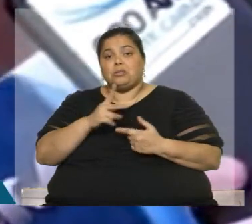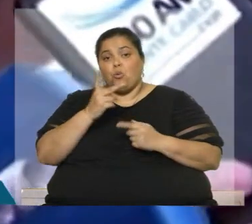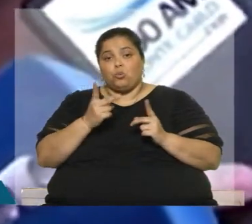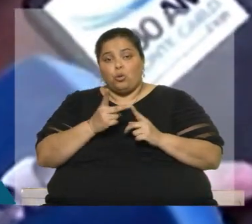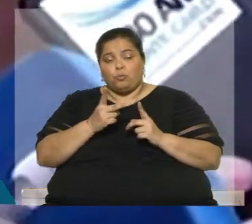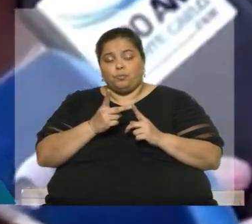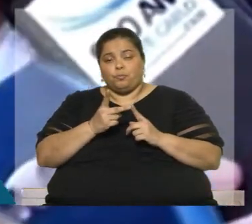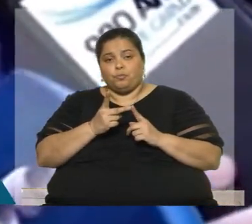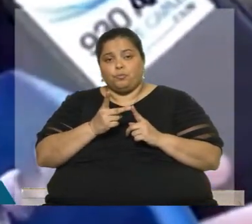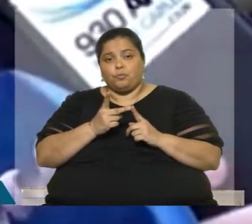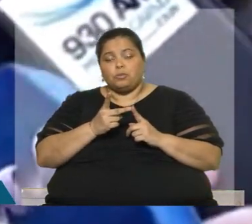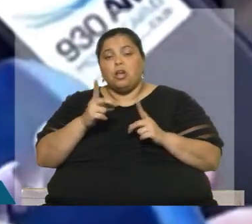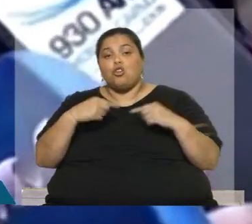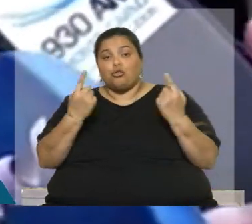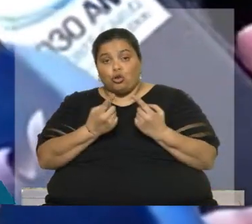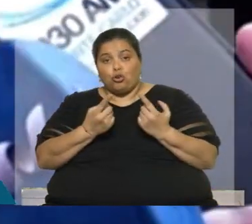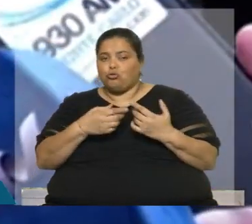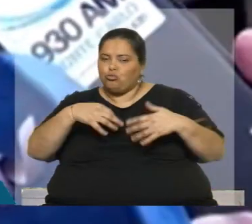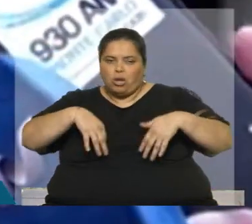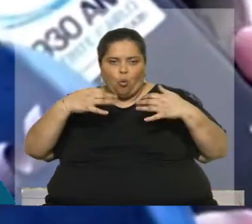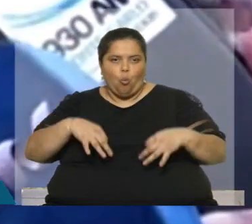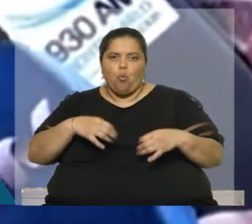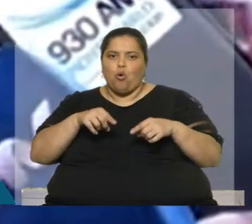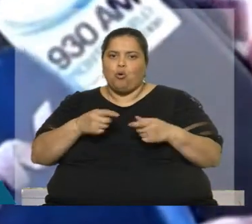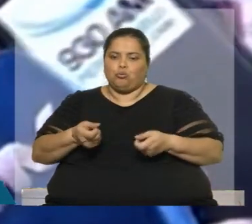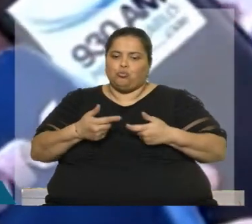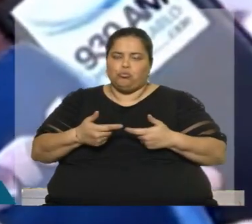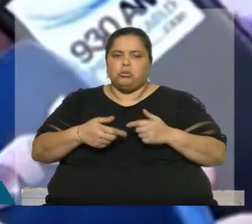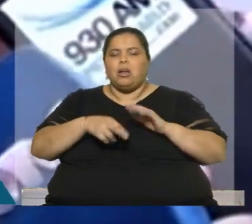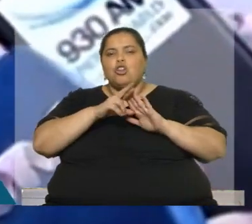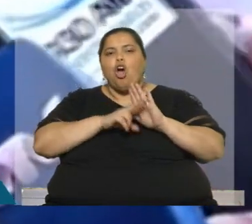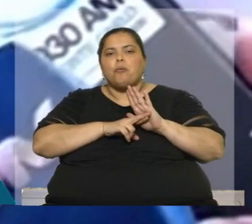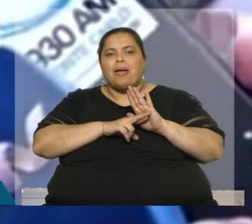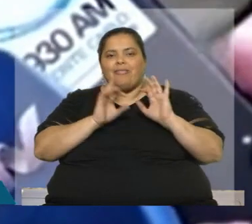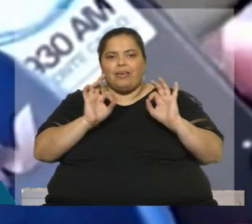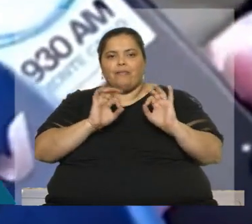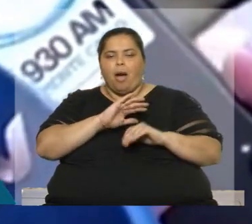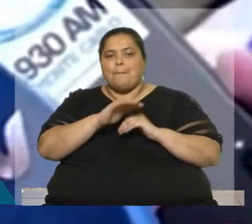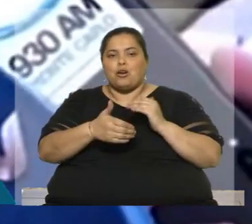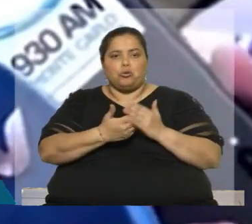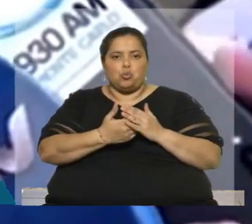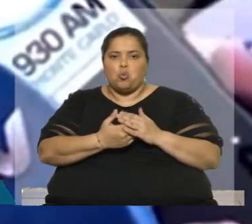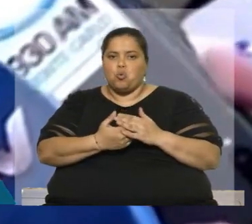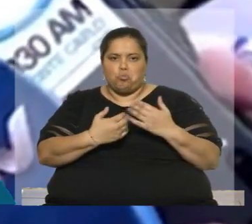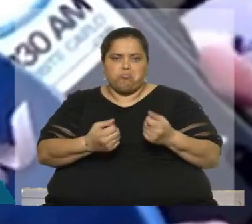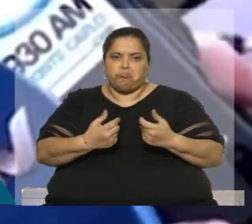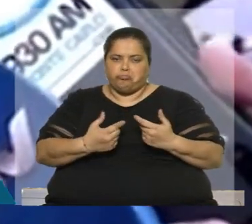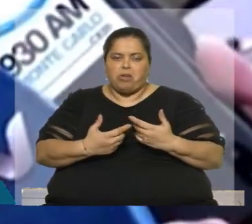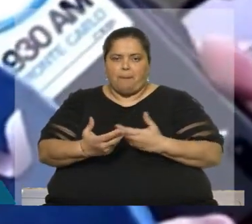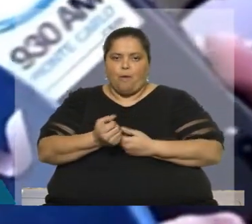Segundo, nosotros estamos convencidos que nos ampara la normativa del Mercosur. Tercero, ya han habido